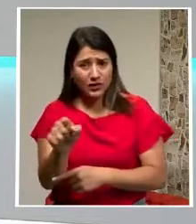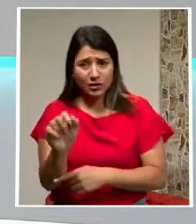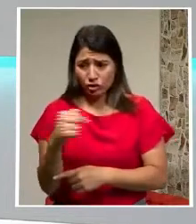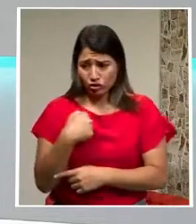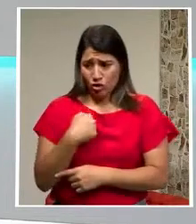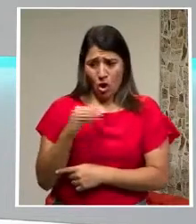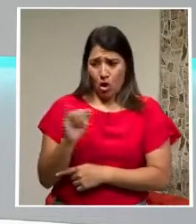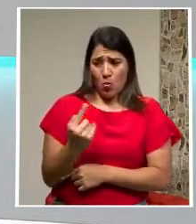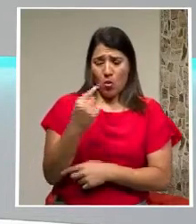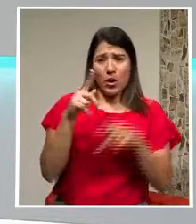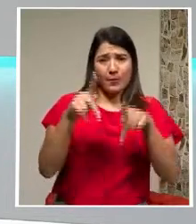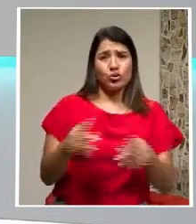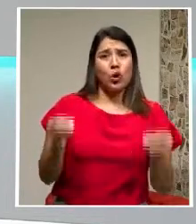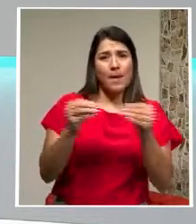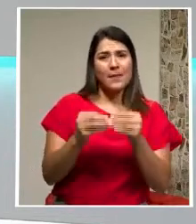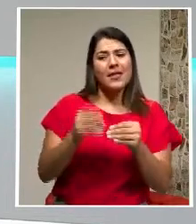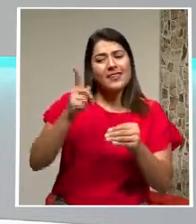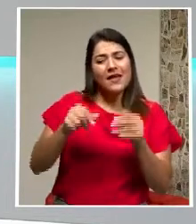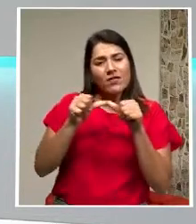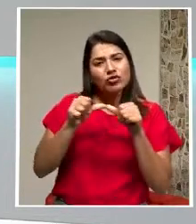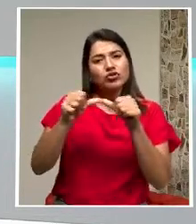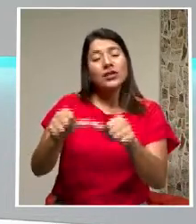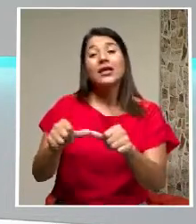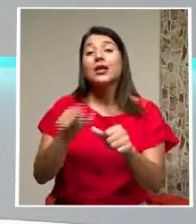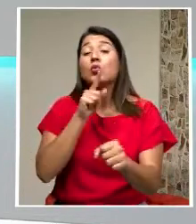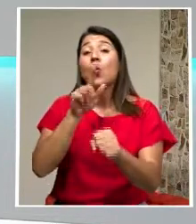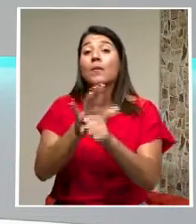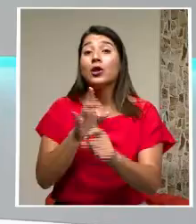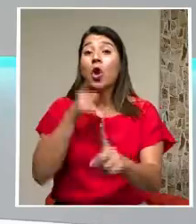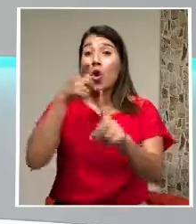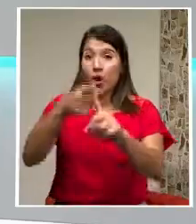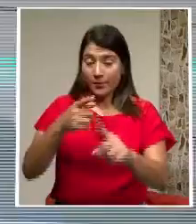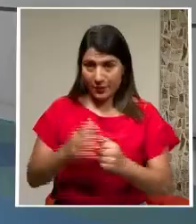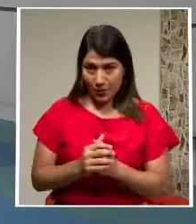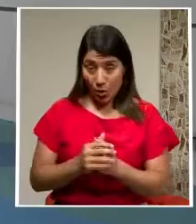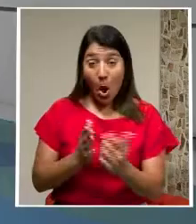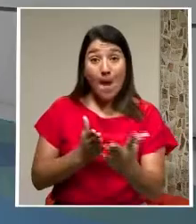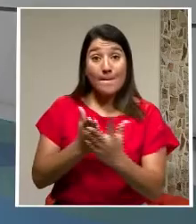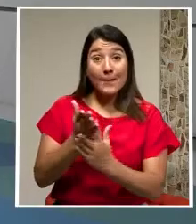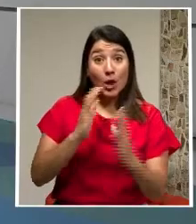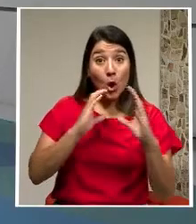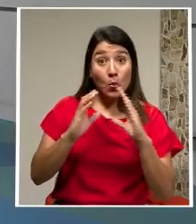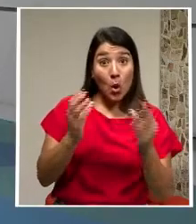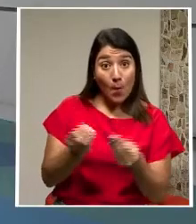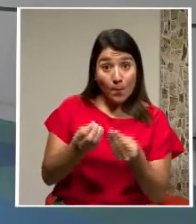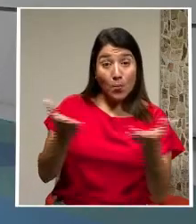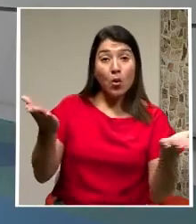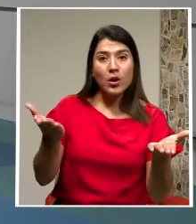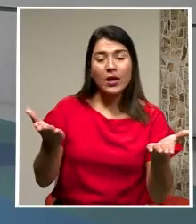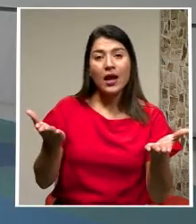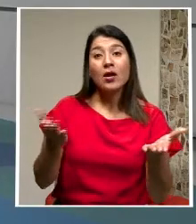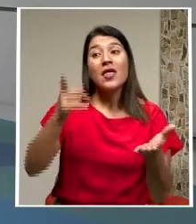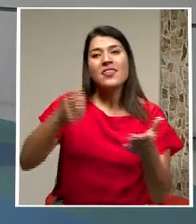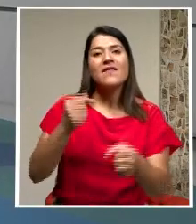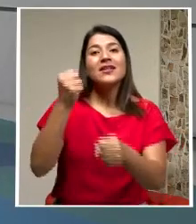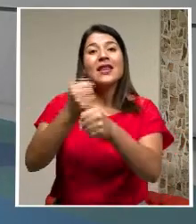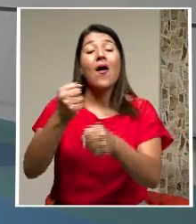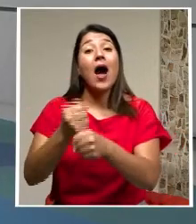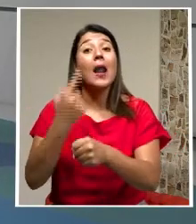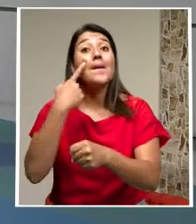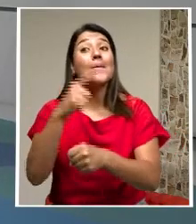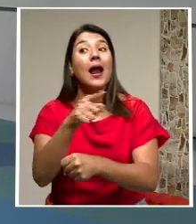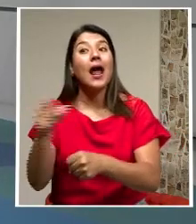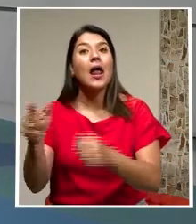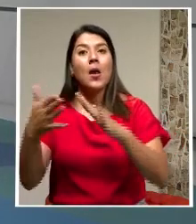Que tiene que seguir Con el cumplimiento De ese objetivo Los medios públicos Se deben A la ciudadanía Y en